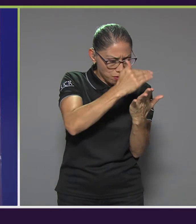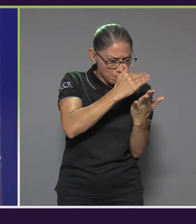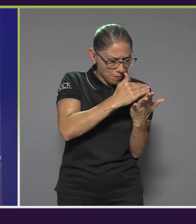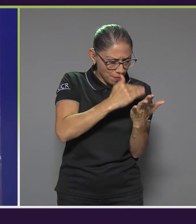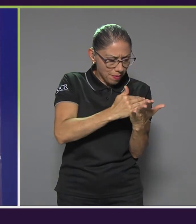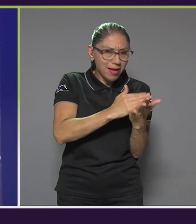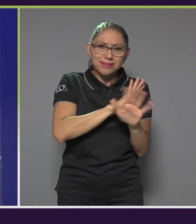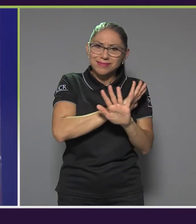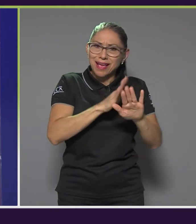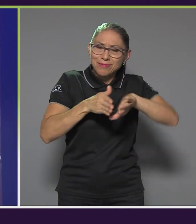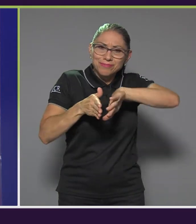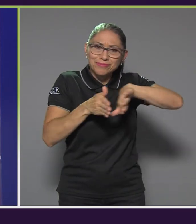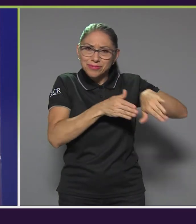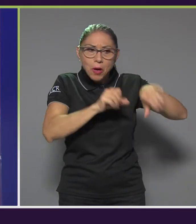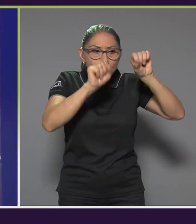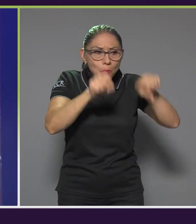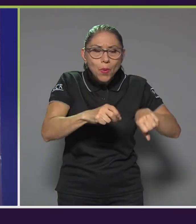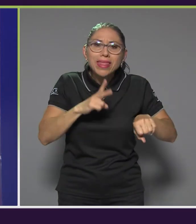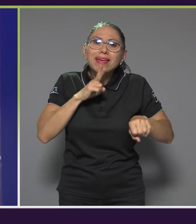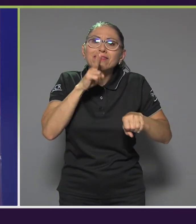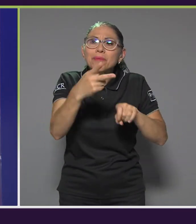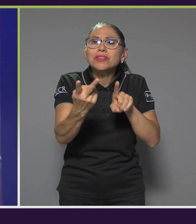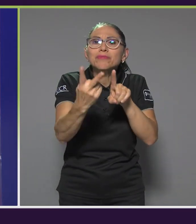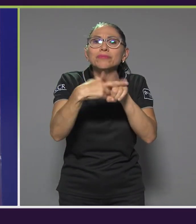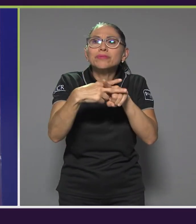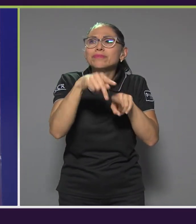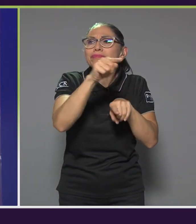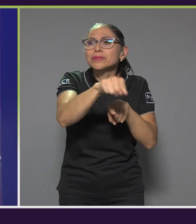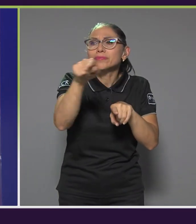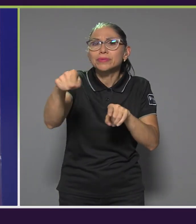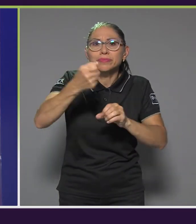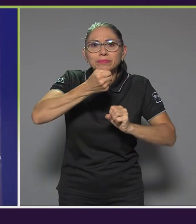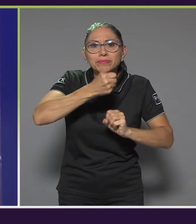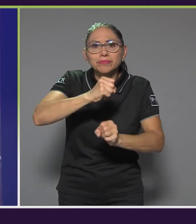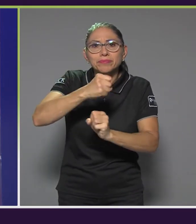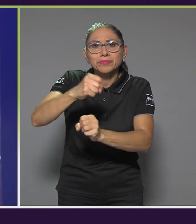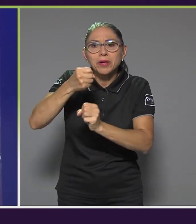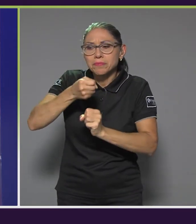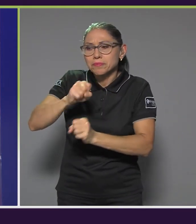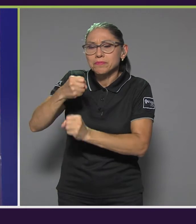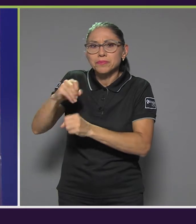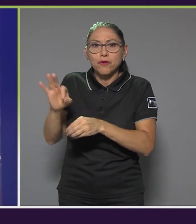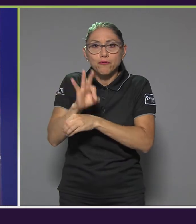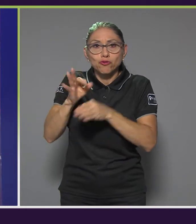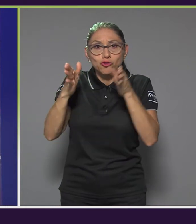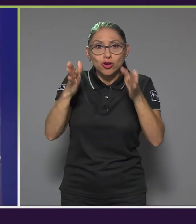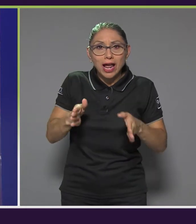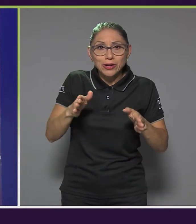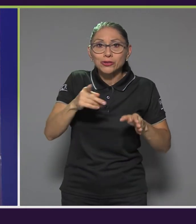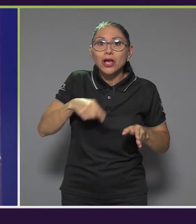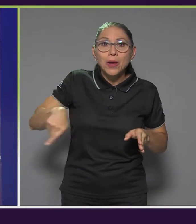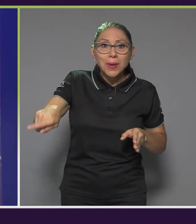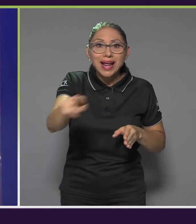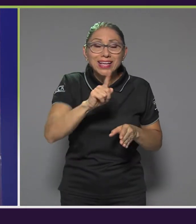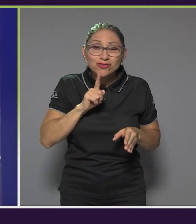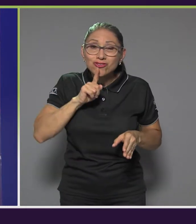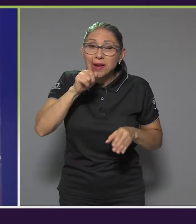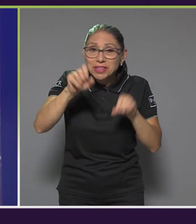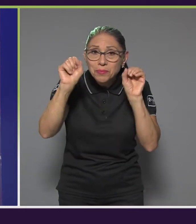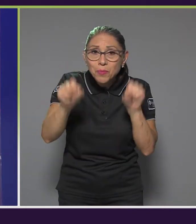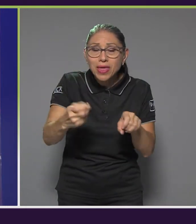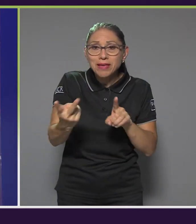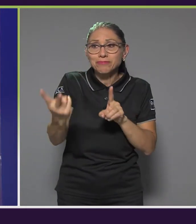los gobiernos locales, a los funcionarios y funcionarias que están liderando la implementación para que sea algo que realmente se pueda traer a la vida